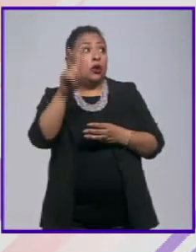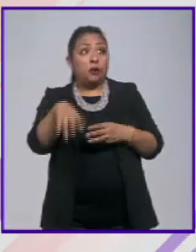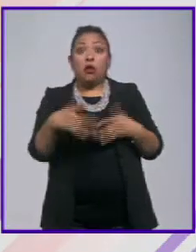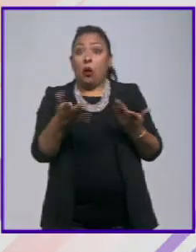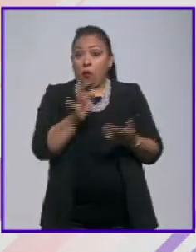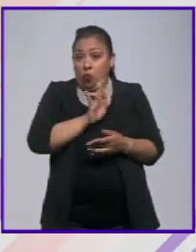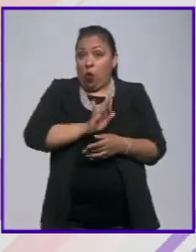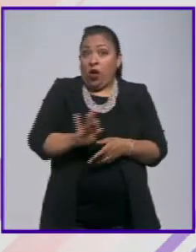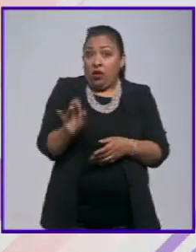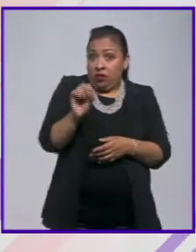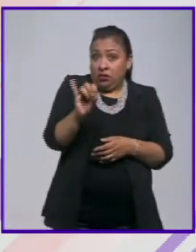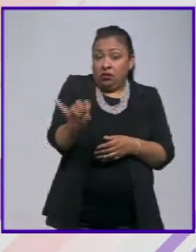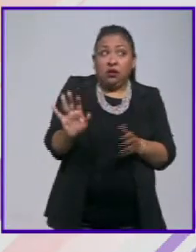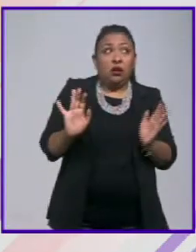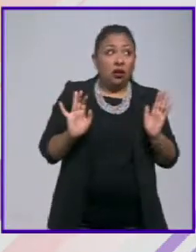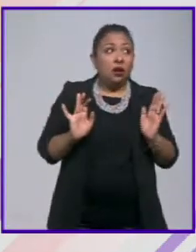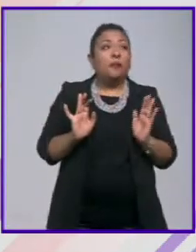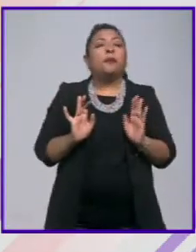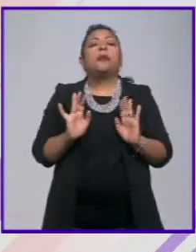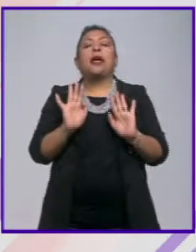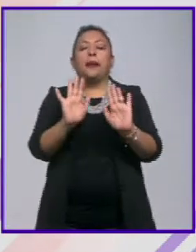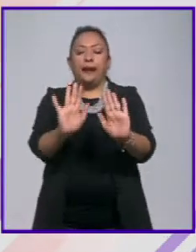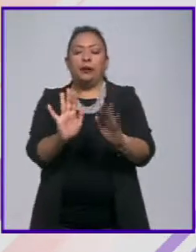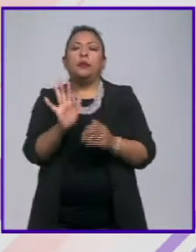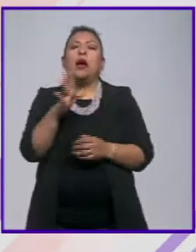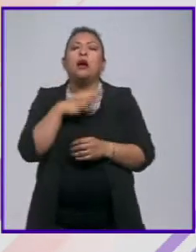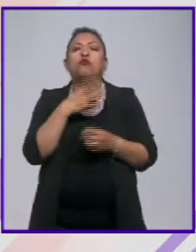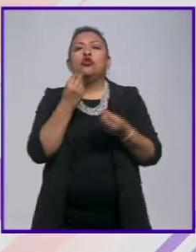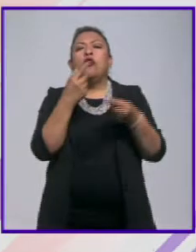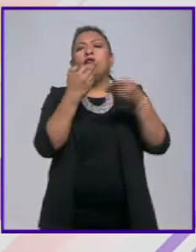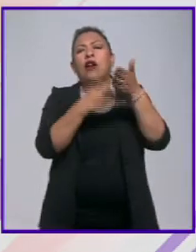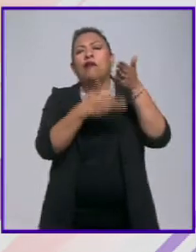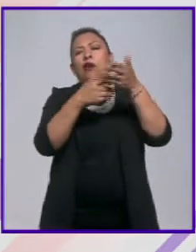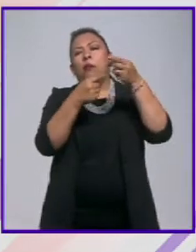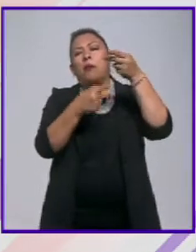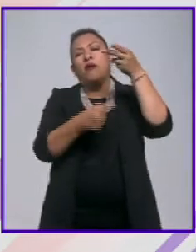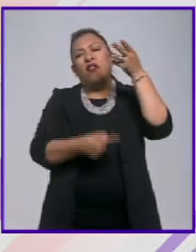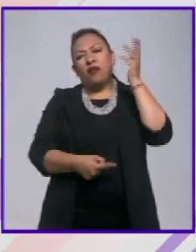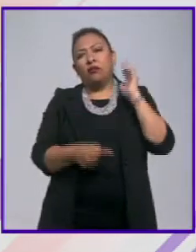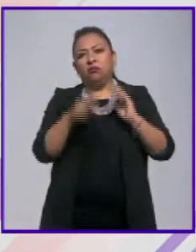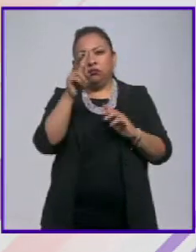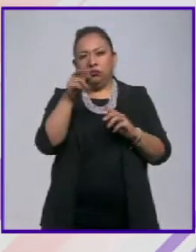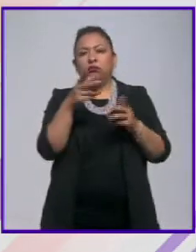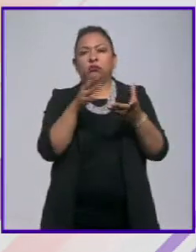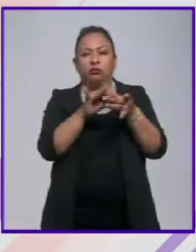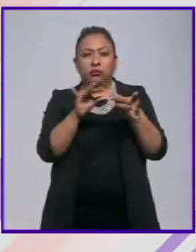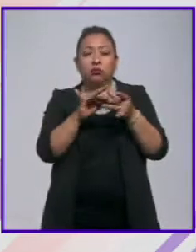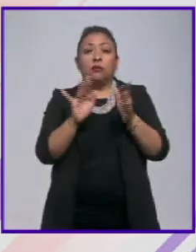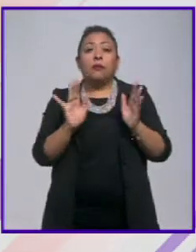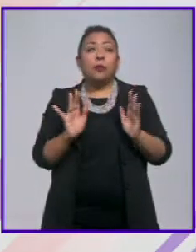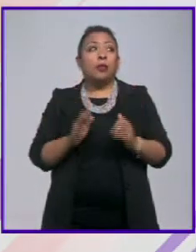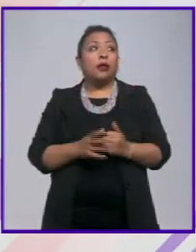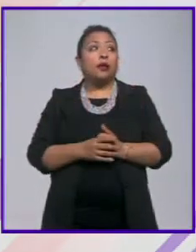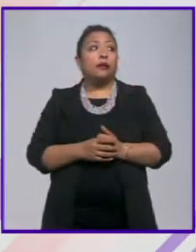alternativa o sea digamos ante toda esta pobreza de la que tú has hablado tan ampliamente este